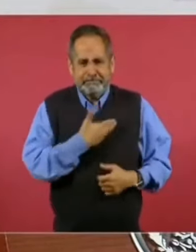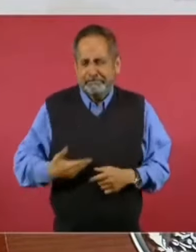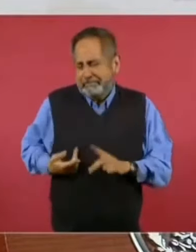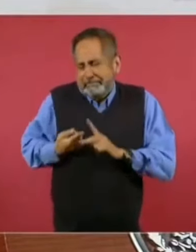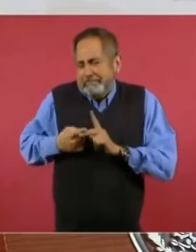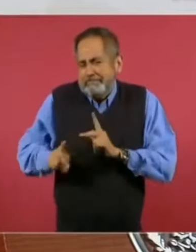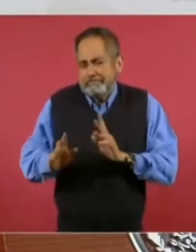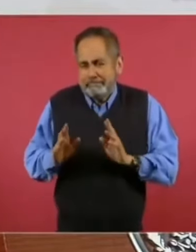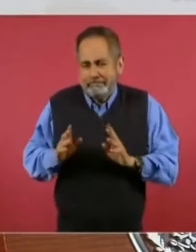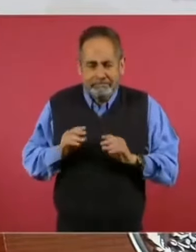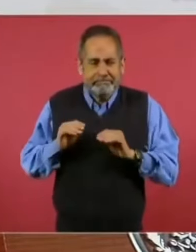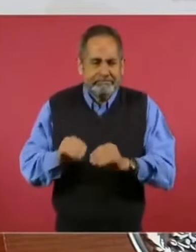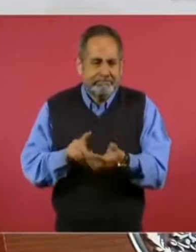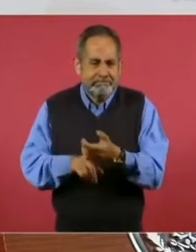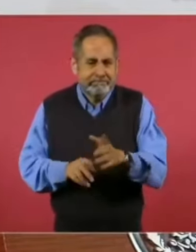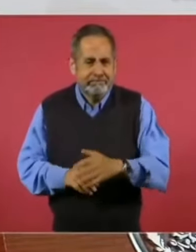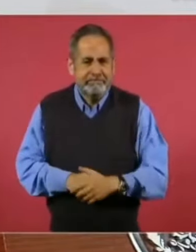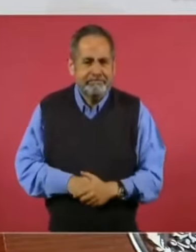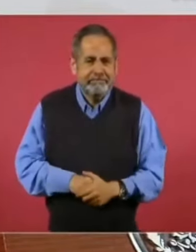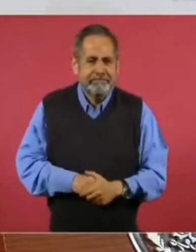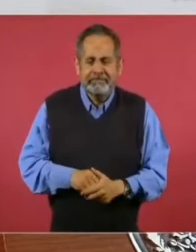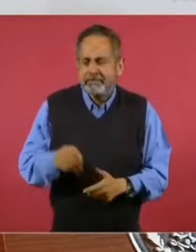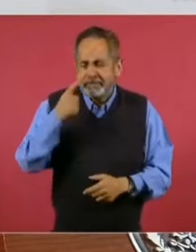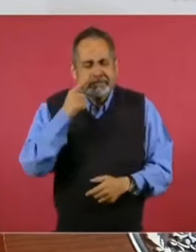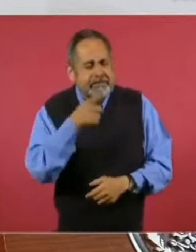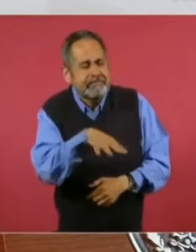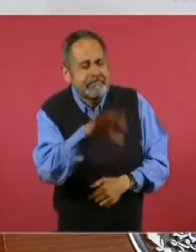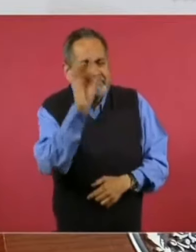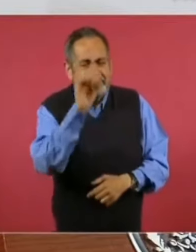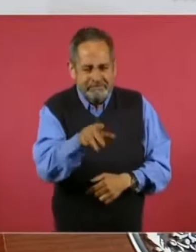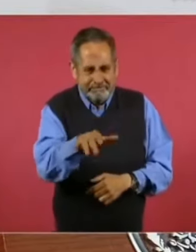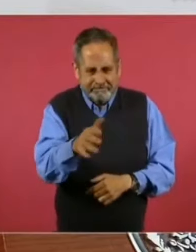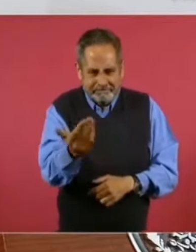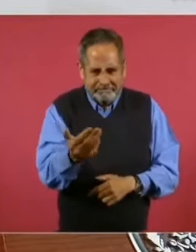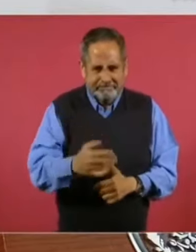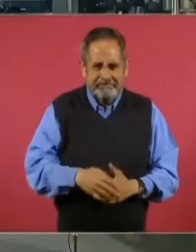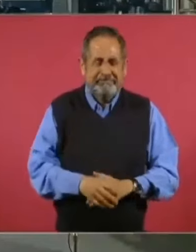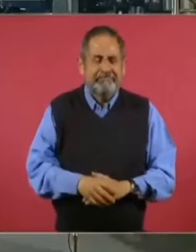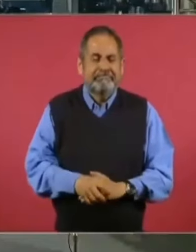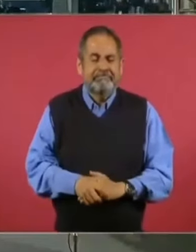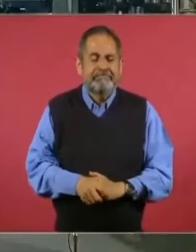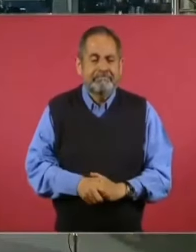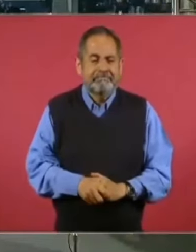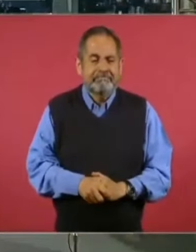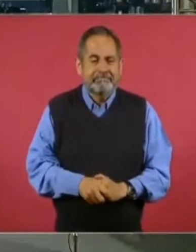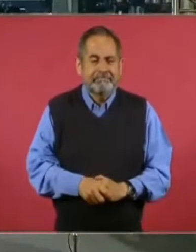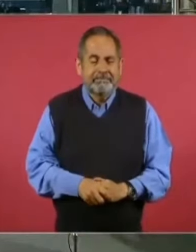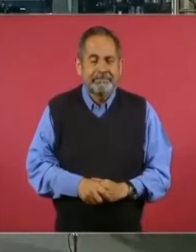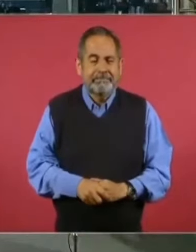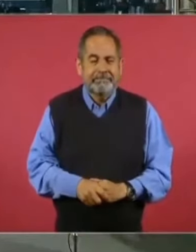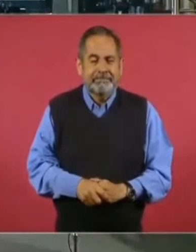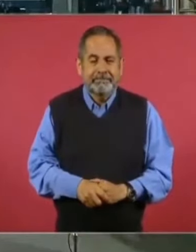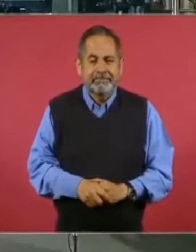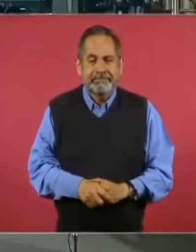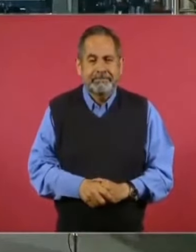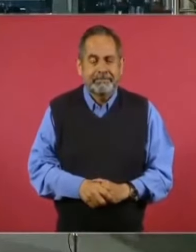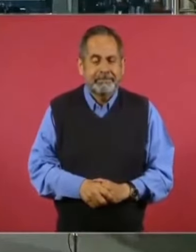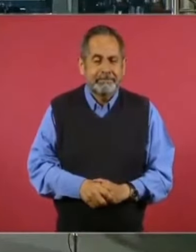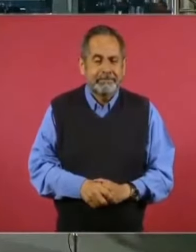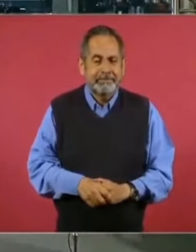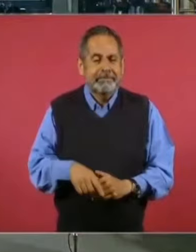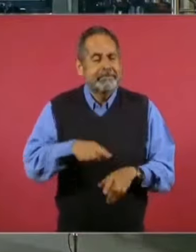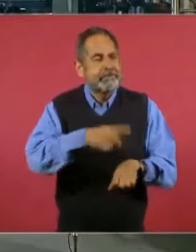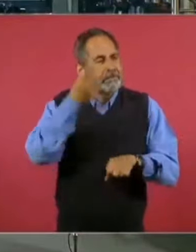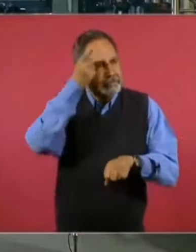a ver si lo encuentras, el